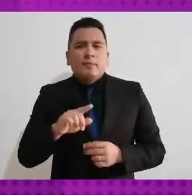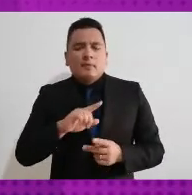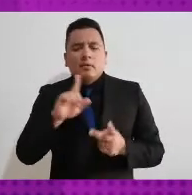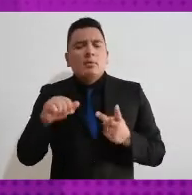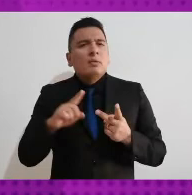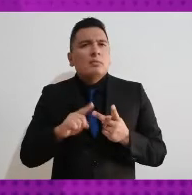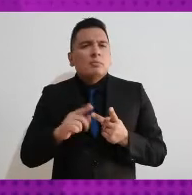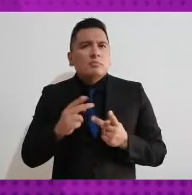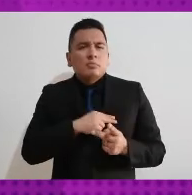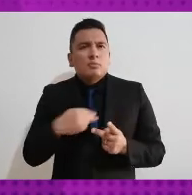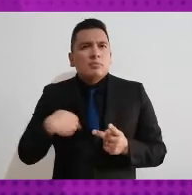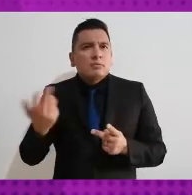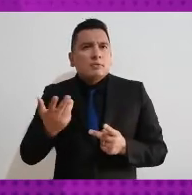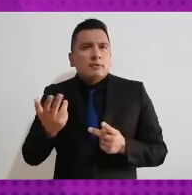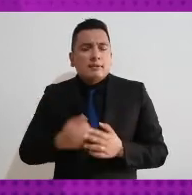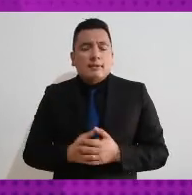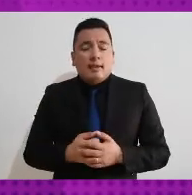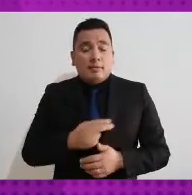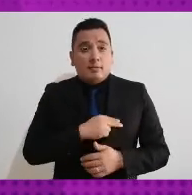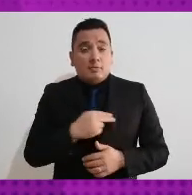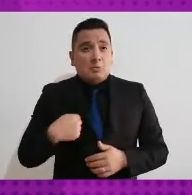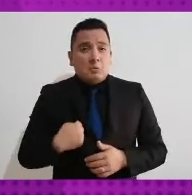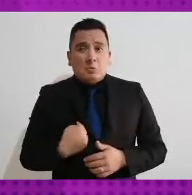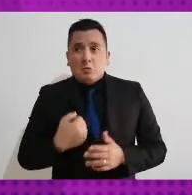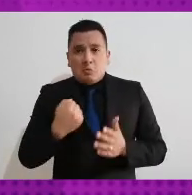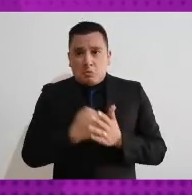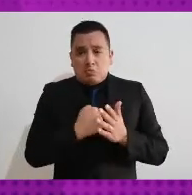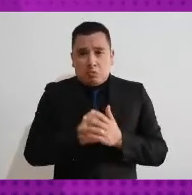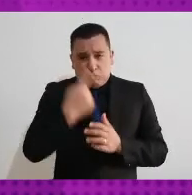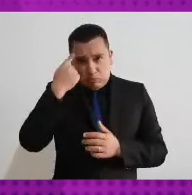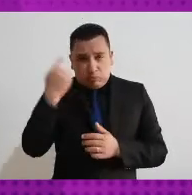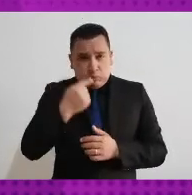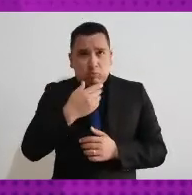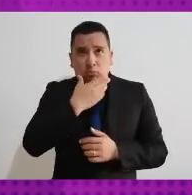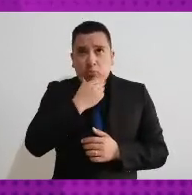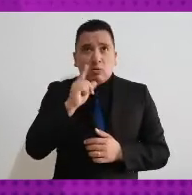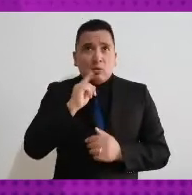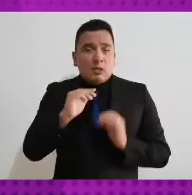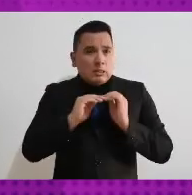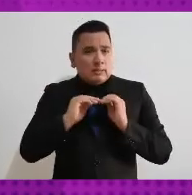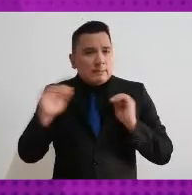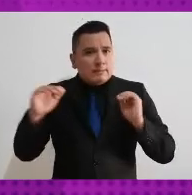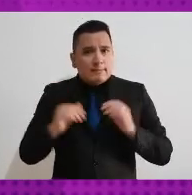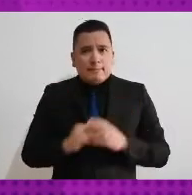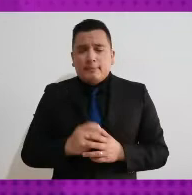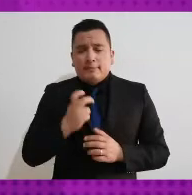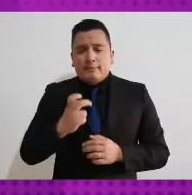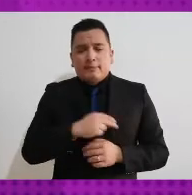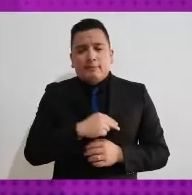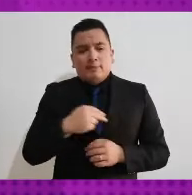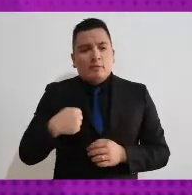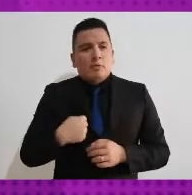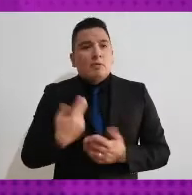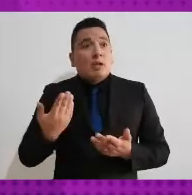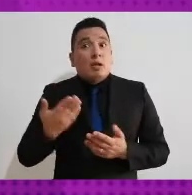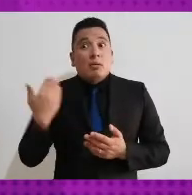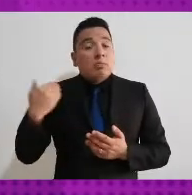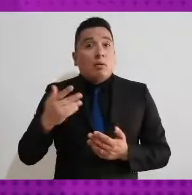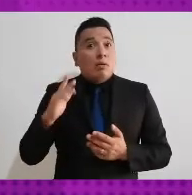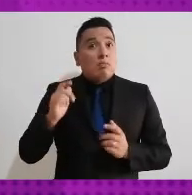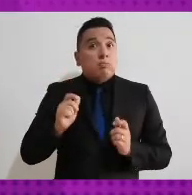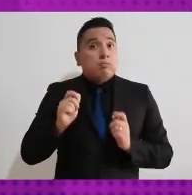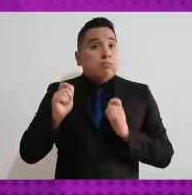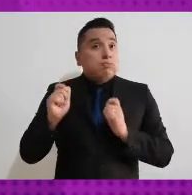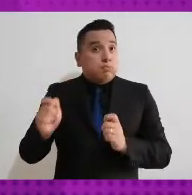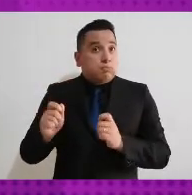garantizamos la paridad en las postulaciones con la finalidad de que la integración también fuera paritaria. Así logramos, en un inicio, que fueran electas